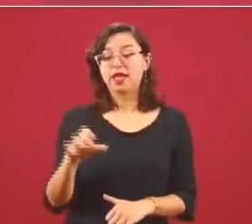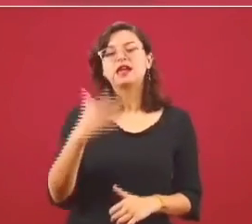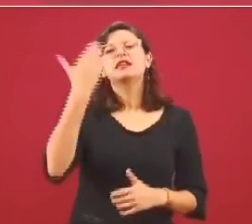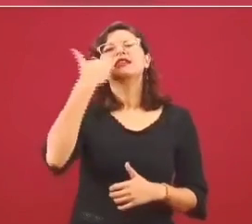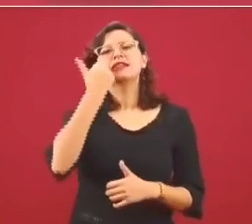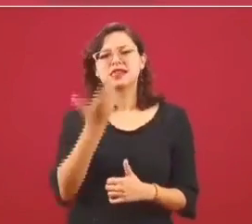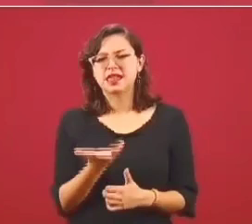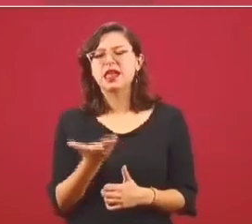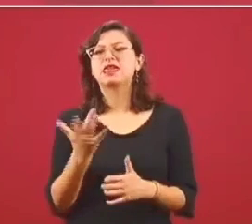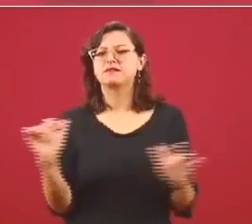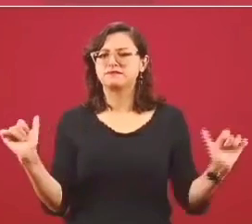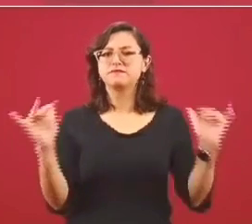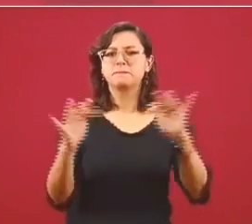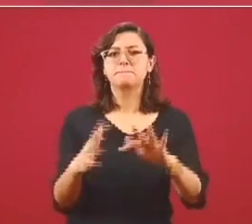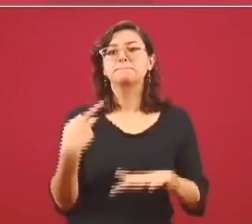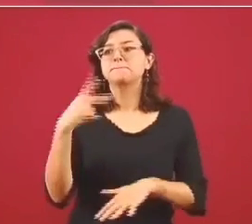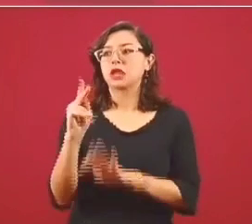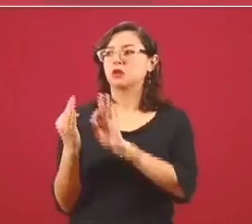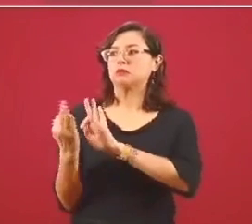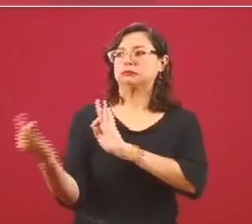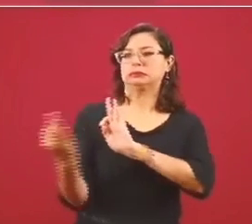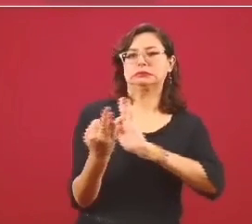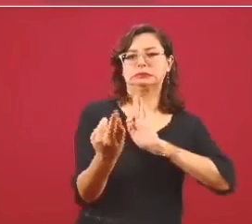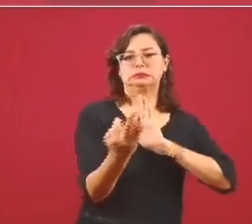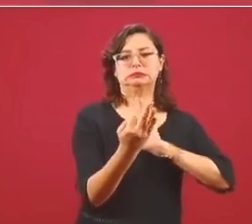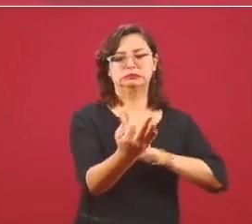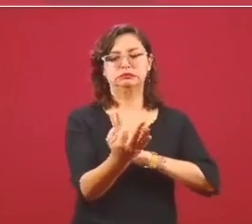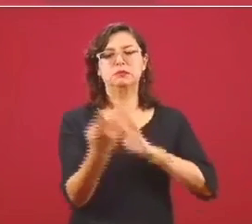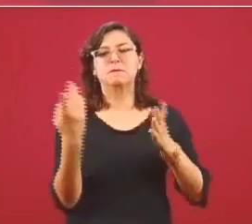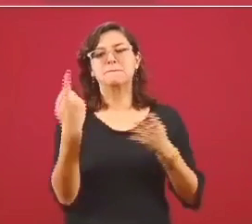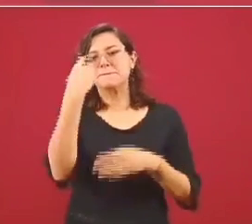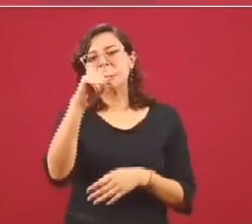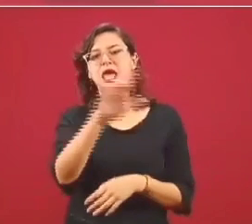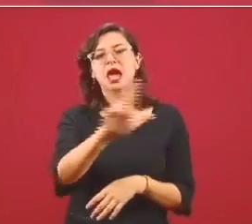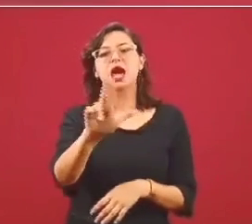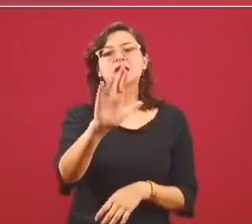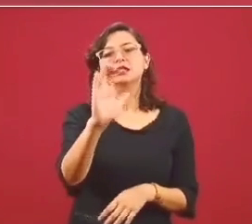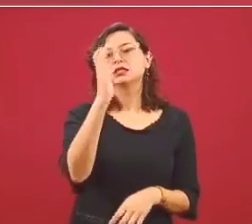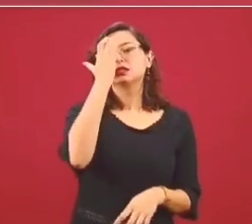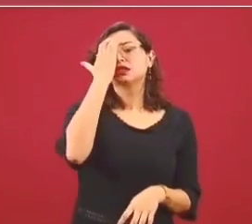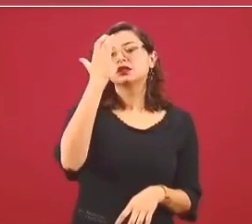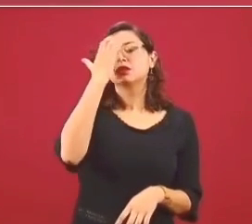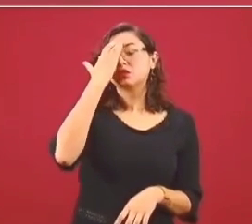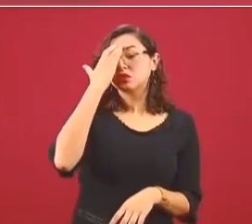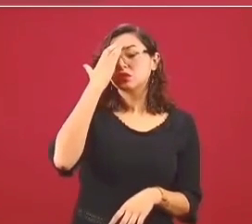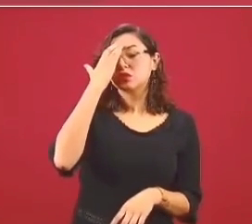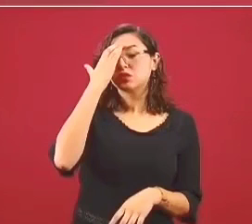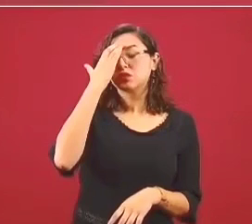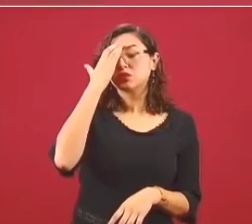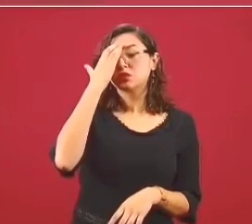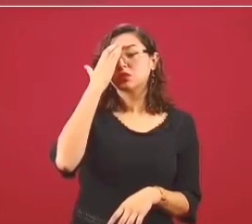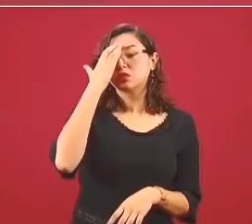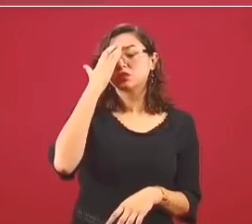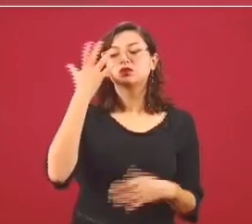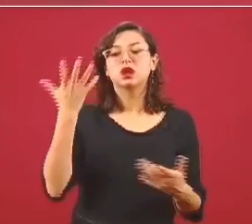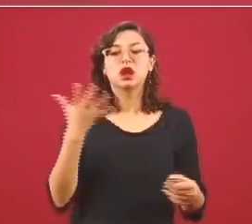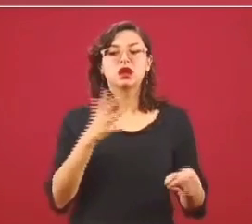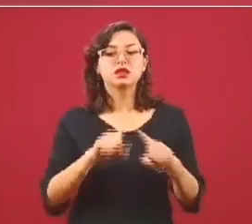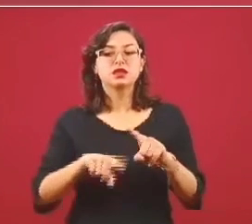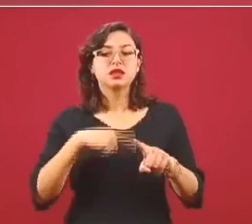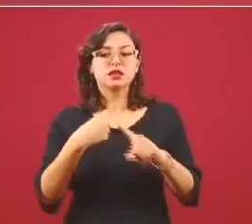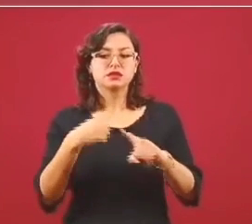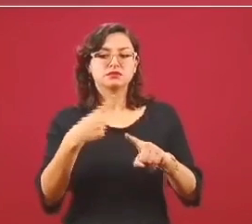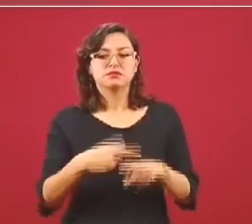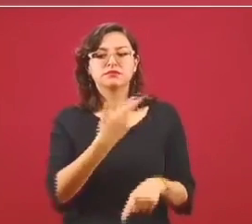distancia para hacerle un reconocimiento al personal